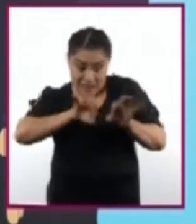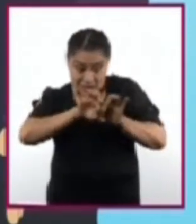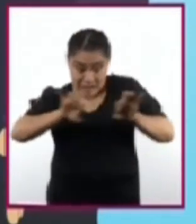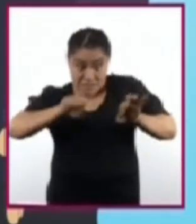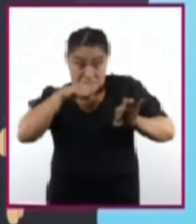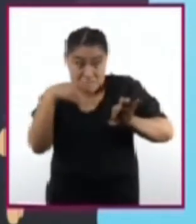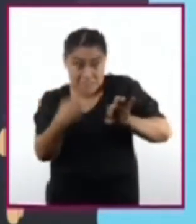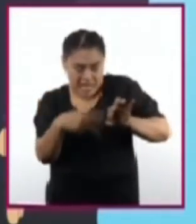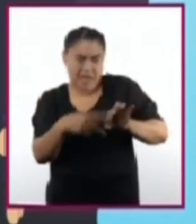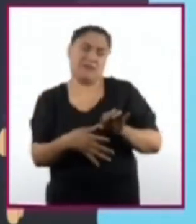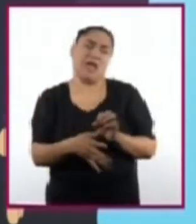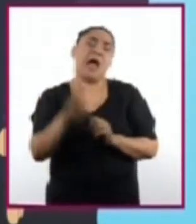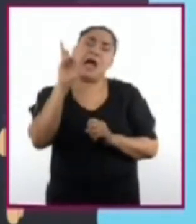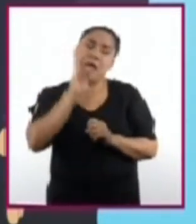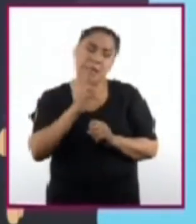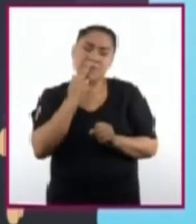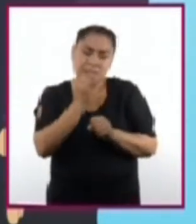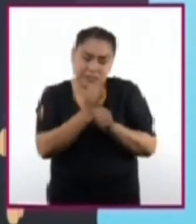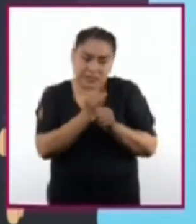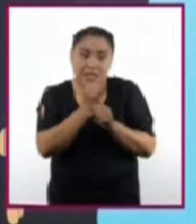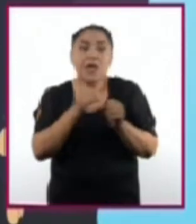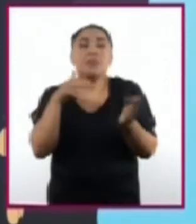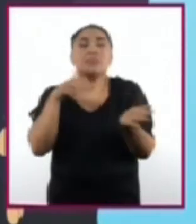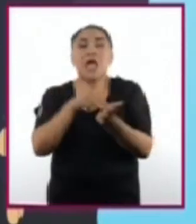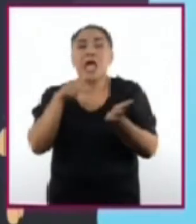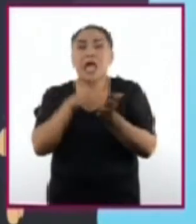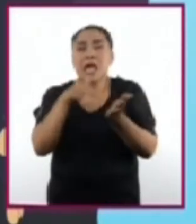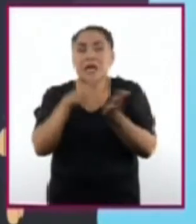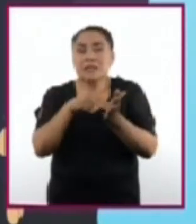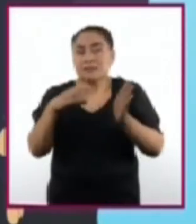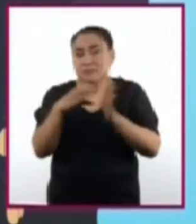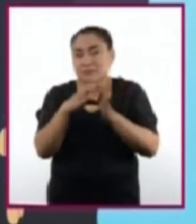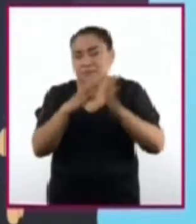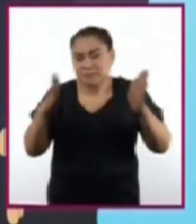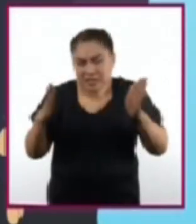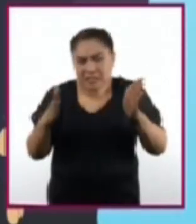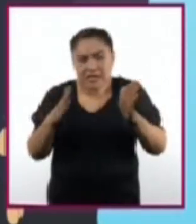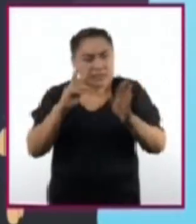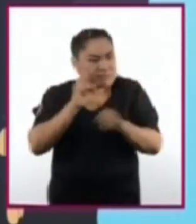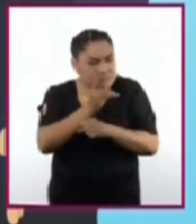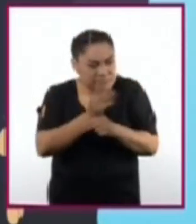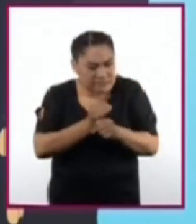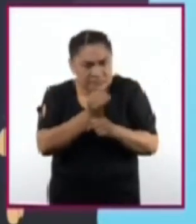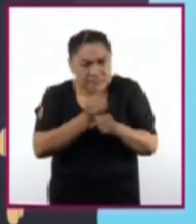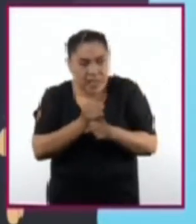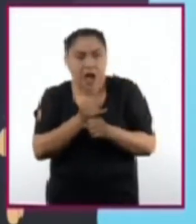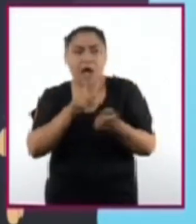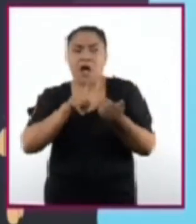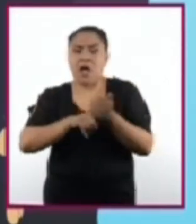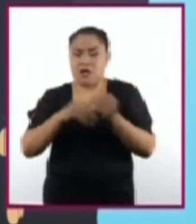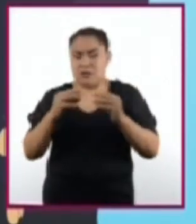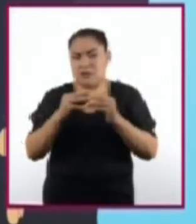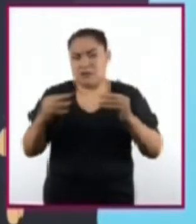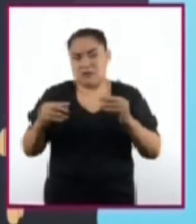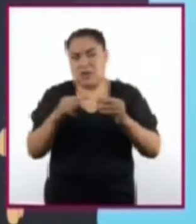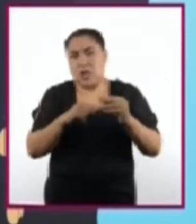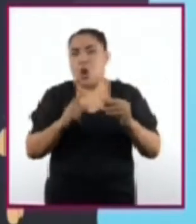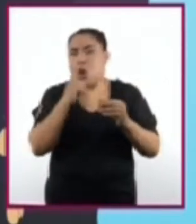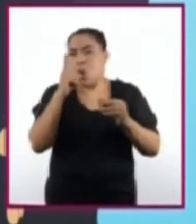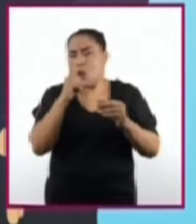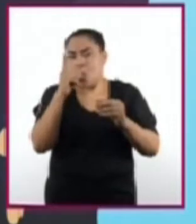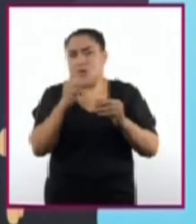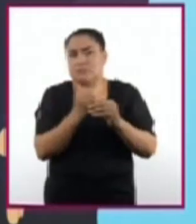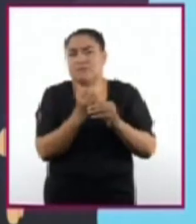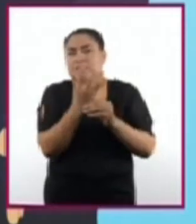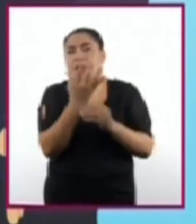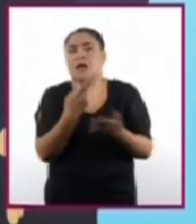Para ello, lo cubrió con cartón negro. Primero, dio cuenta de que la luz se reflejaba en una placa cubierta de cristales de